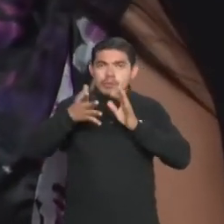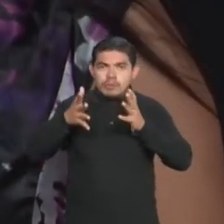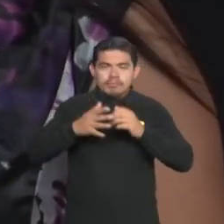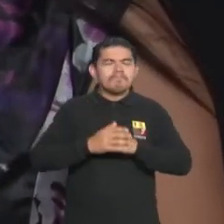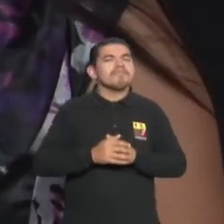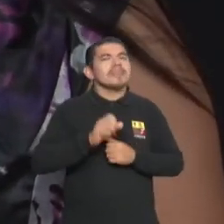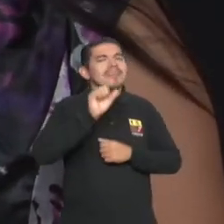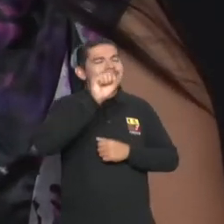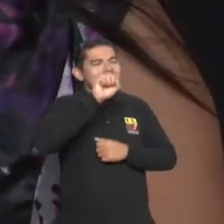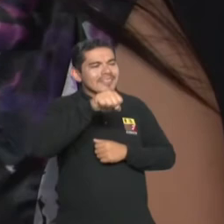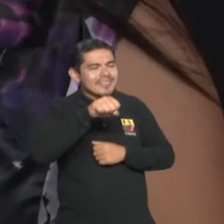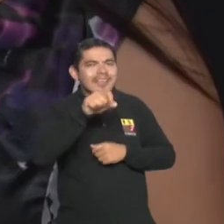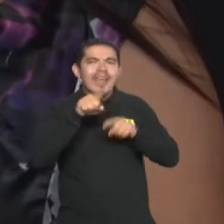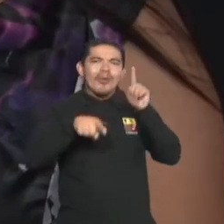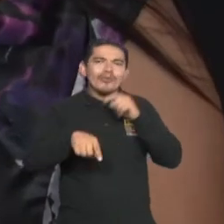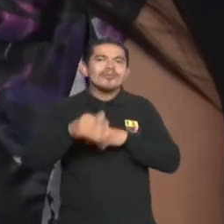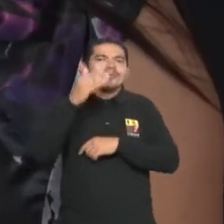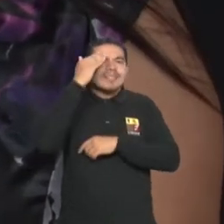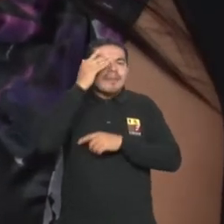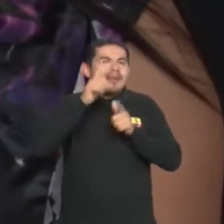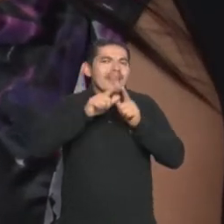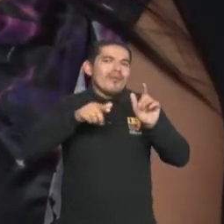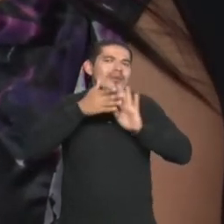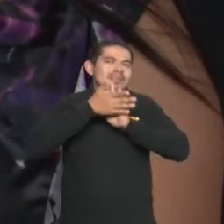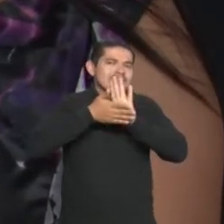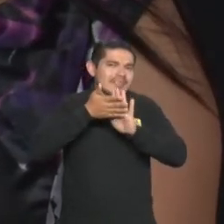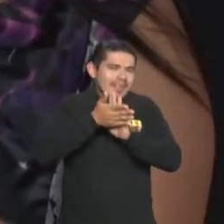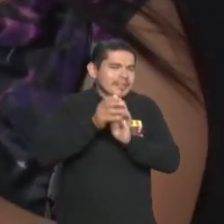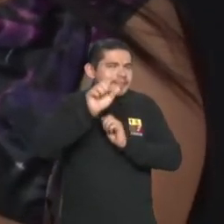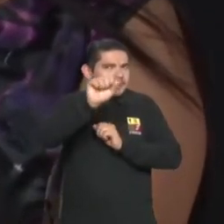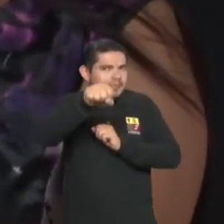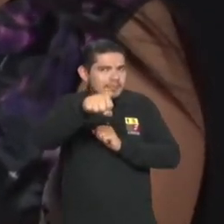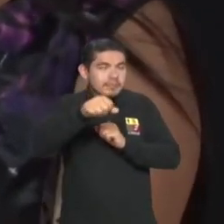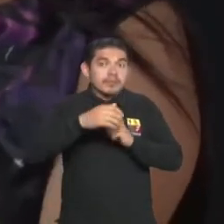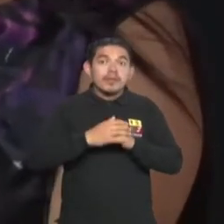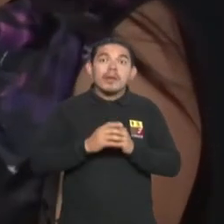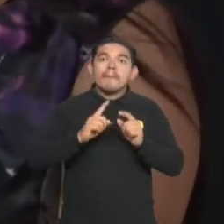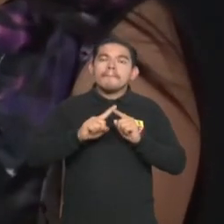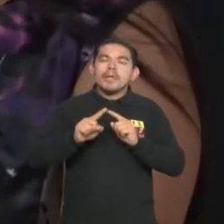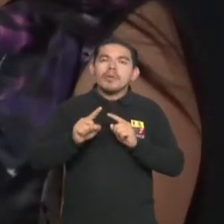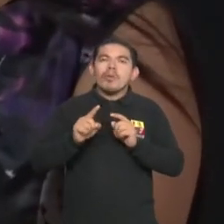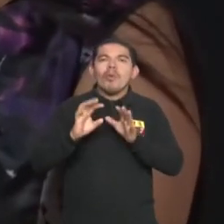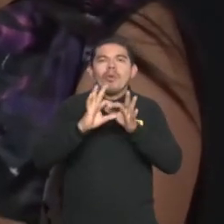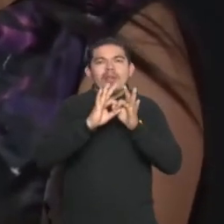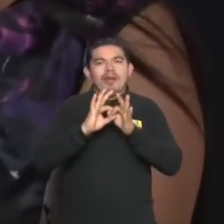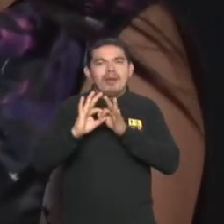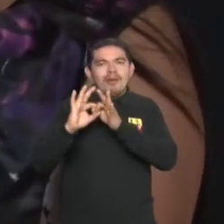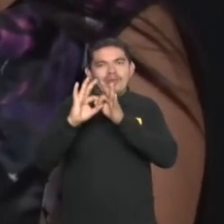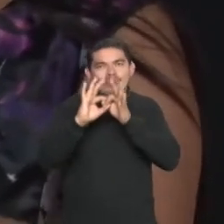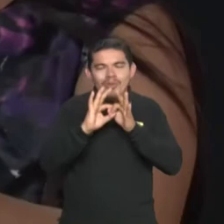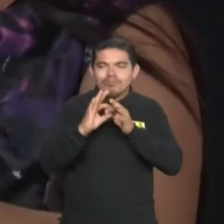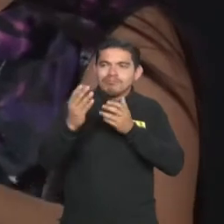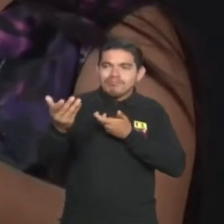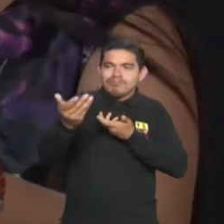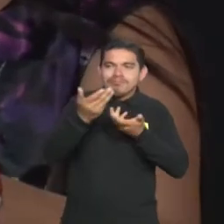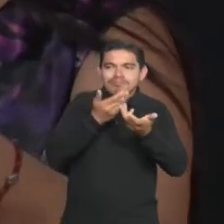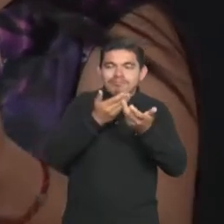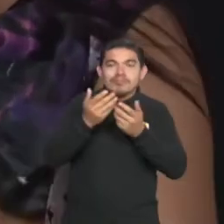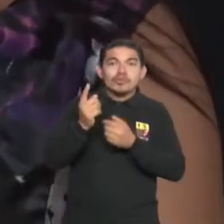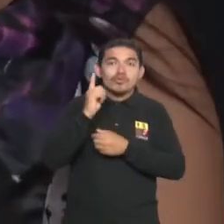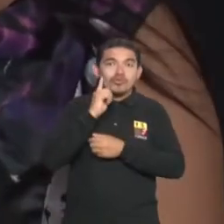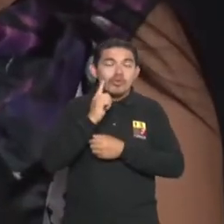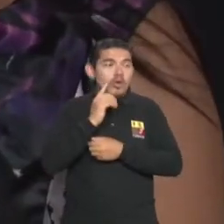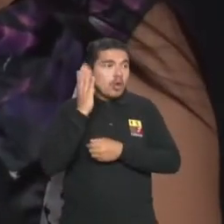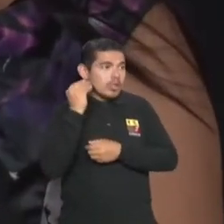personas que han aprendido la lengua de señas y tal vez colaboran en este sentido con la comunidad sorda para poder hacer